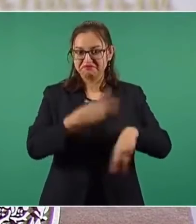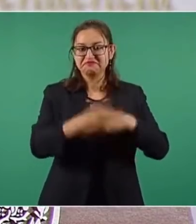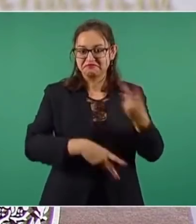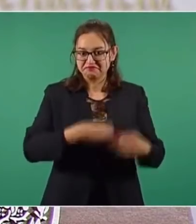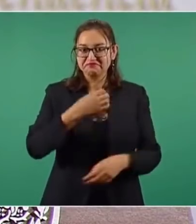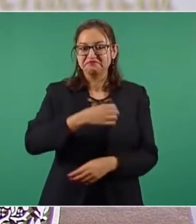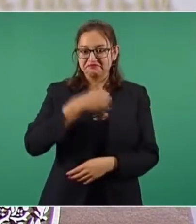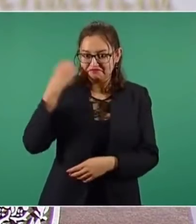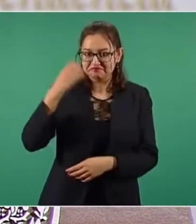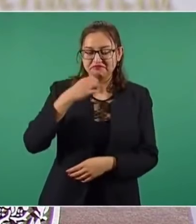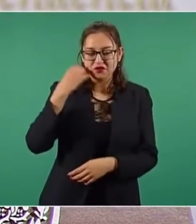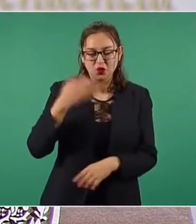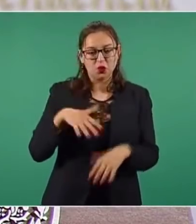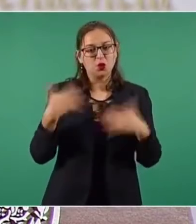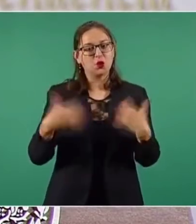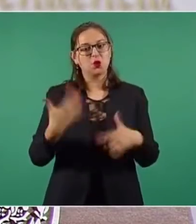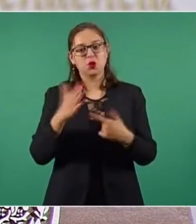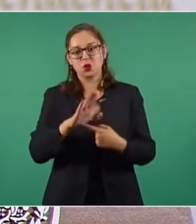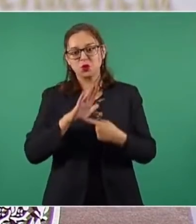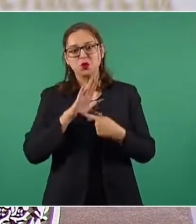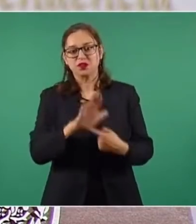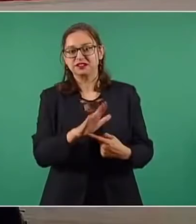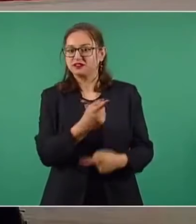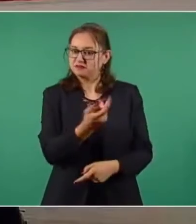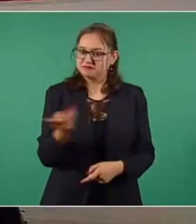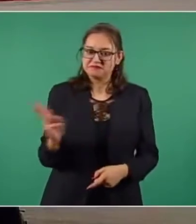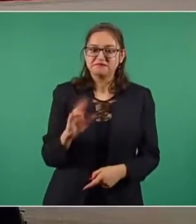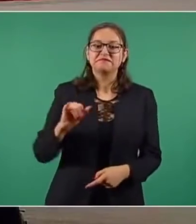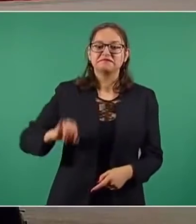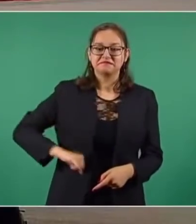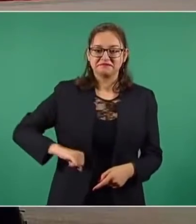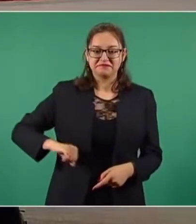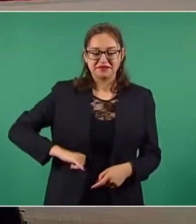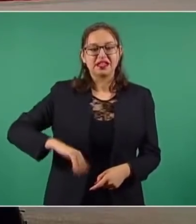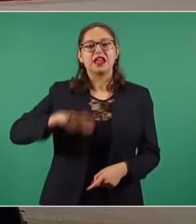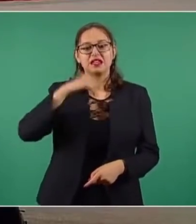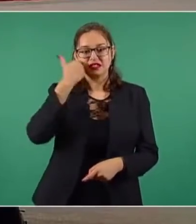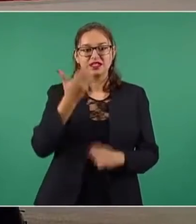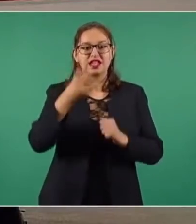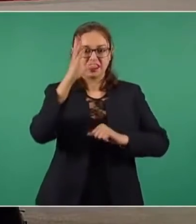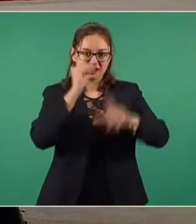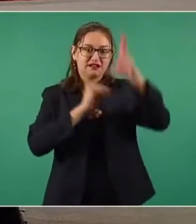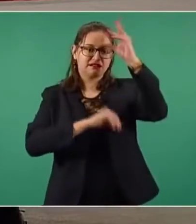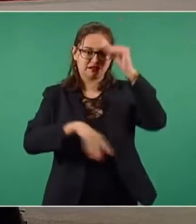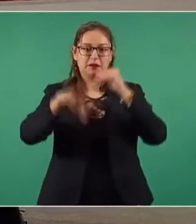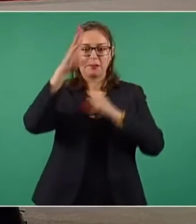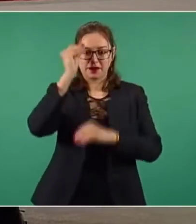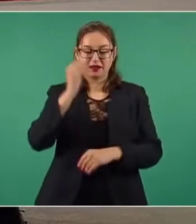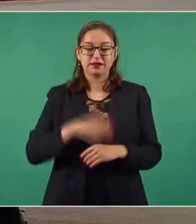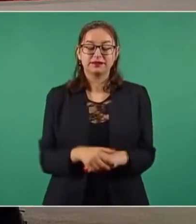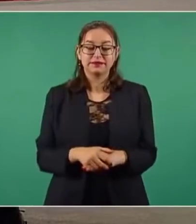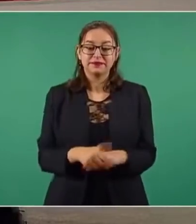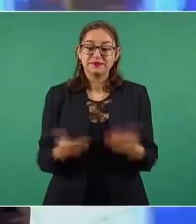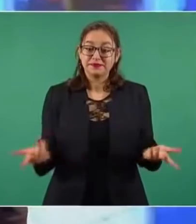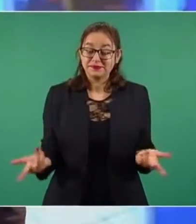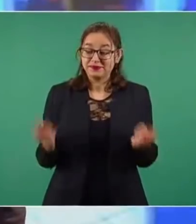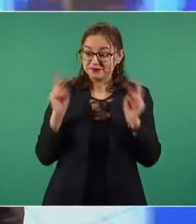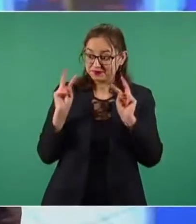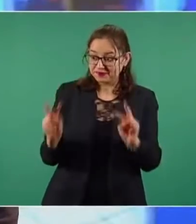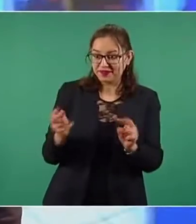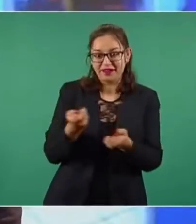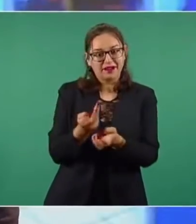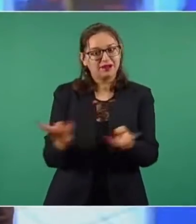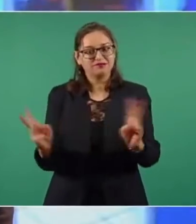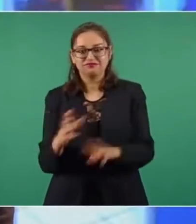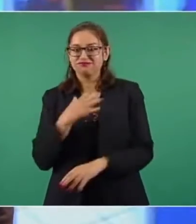escuela y eso es una muestra precisamente del interés que tienen nuestros niños, nuestros jóvenes de aprender. Que los siento muy contentos y los